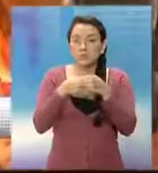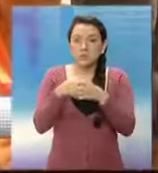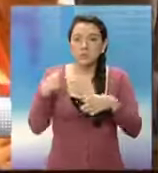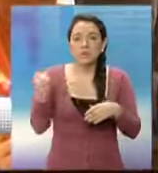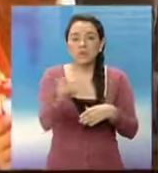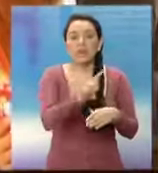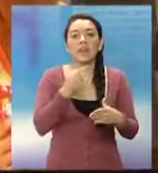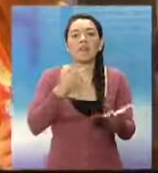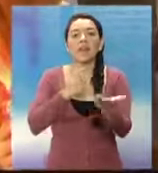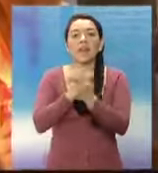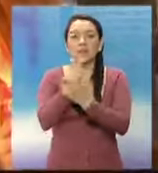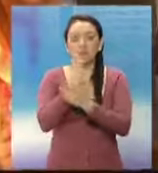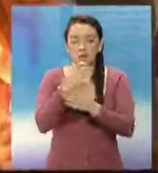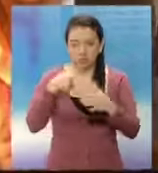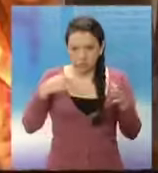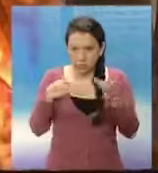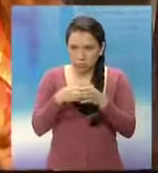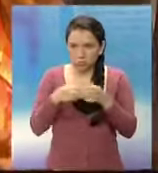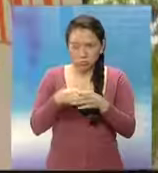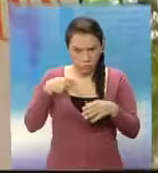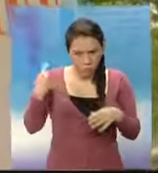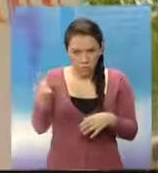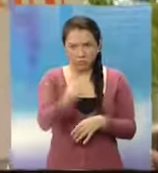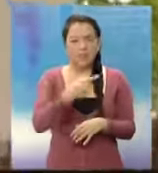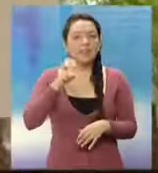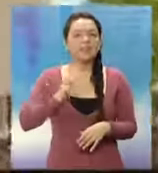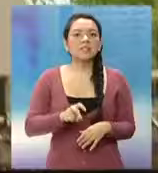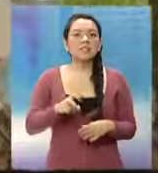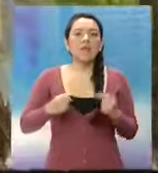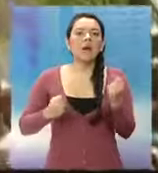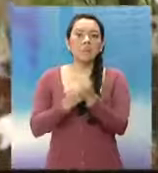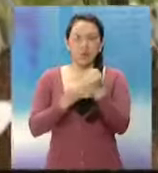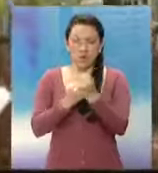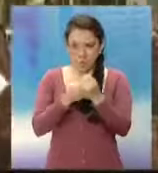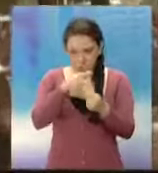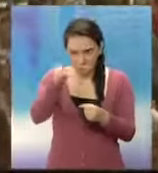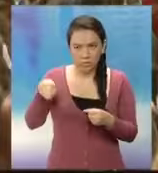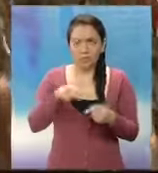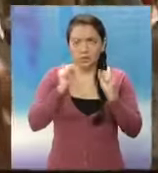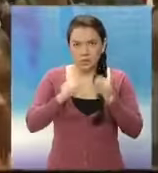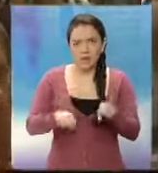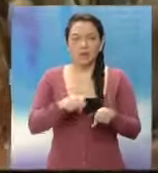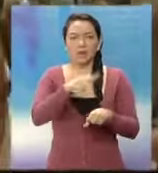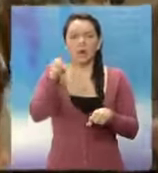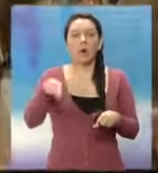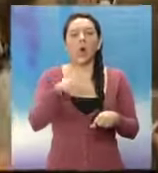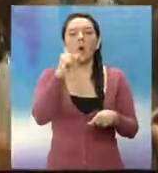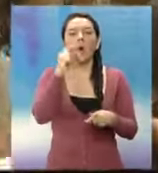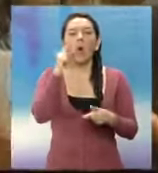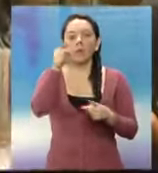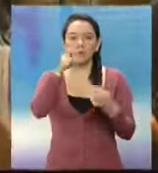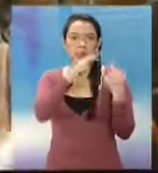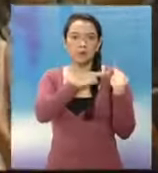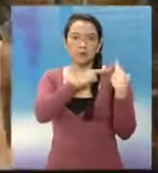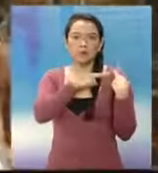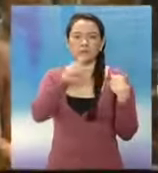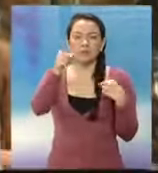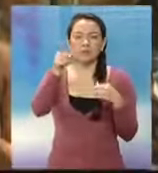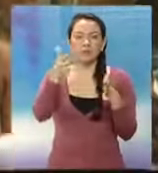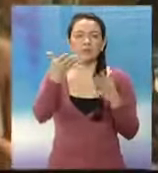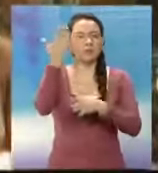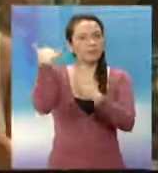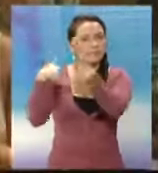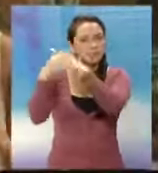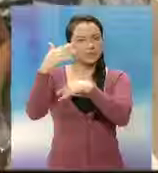los derechos civiles. Los manifestantes exigieron que se presenten cargos federales contra Zimmerman, con respecto al incidente